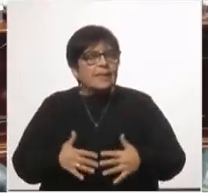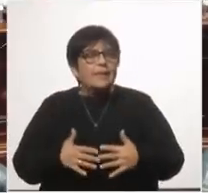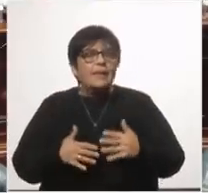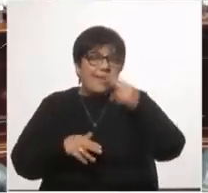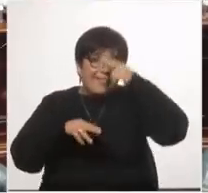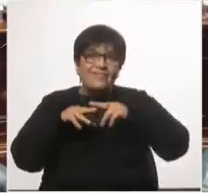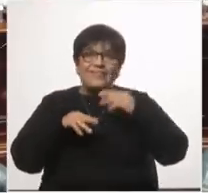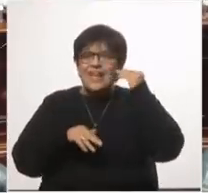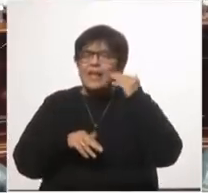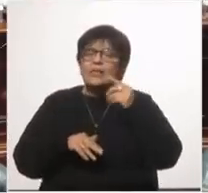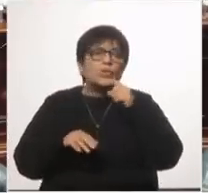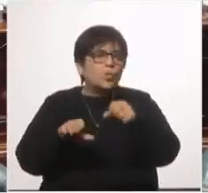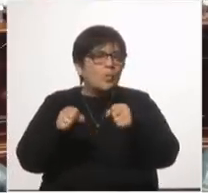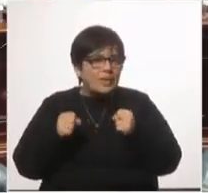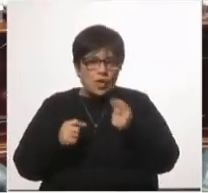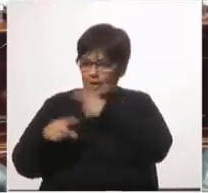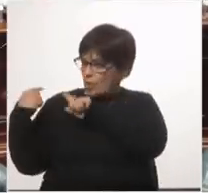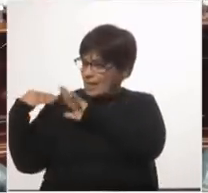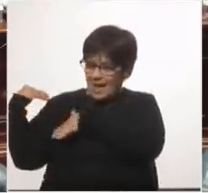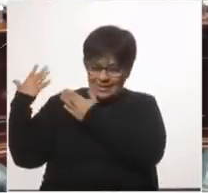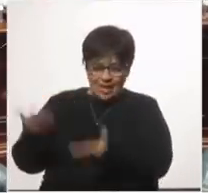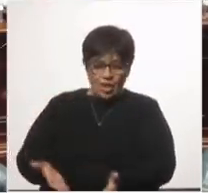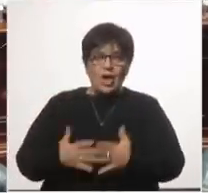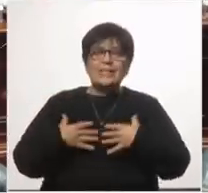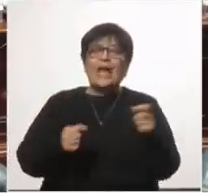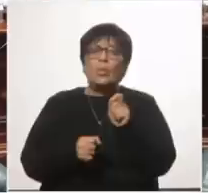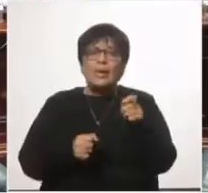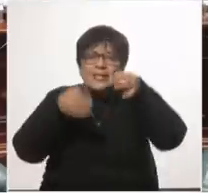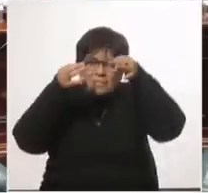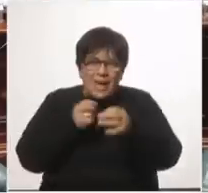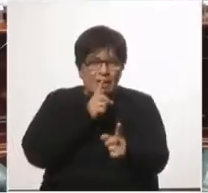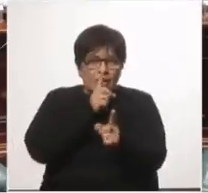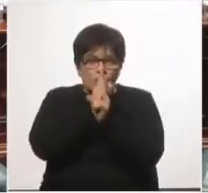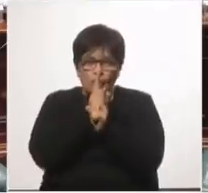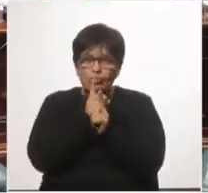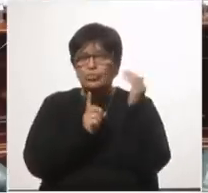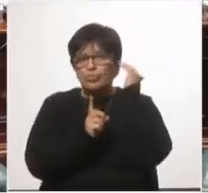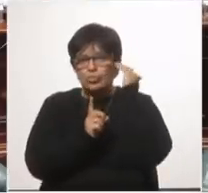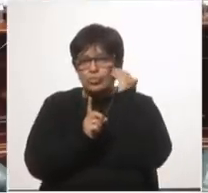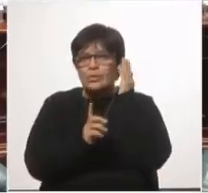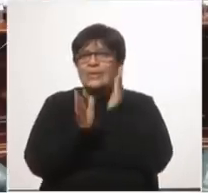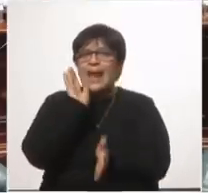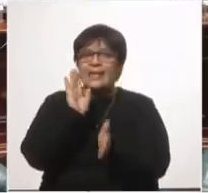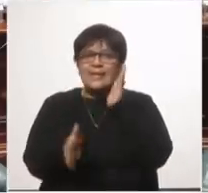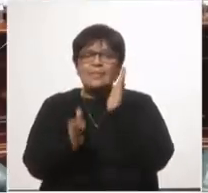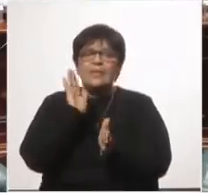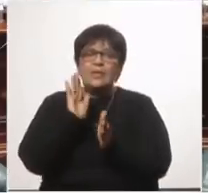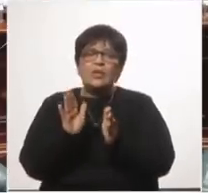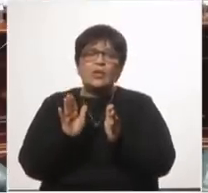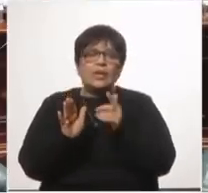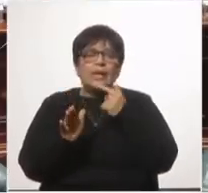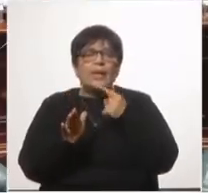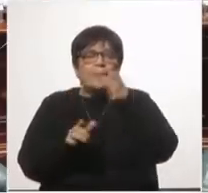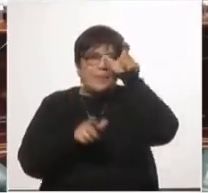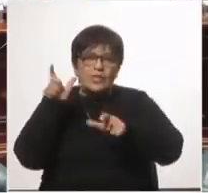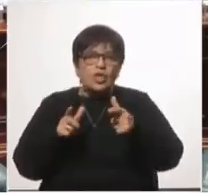el Ministerio de Salud Pública suspendió desde el año 2020 la atención especializada de salud mental que realizaba la Oficina de Atención a las